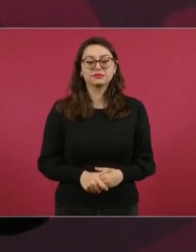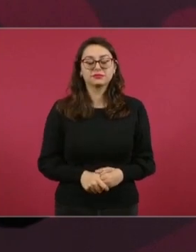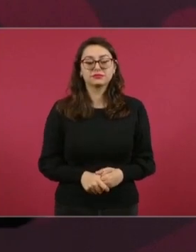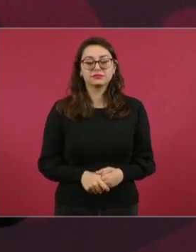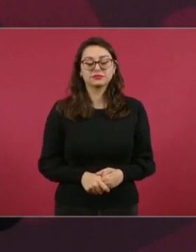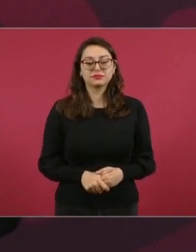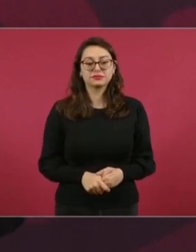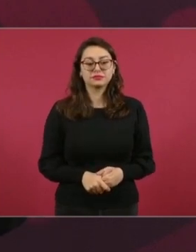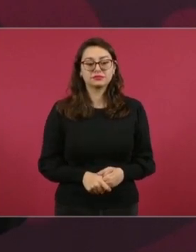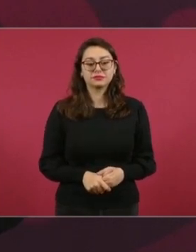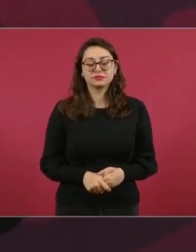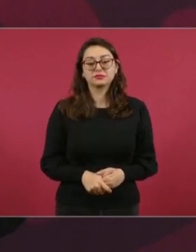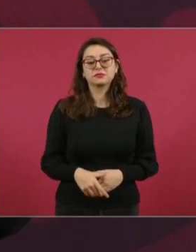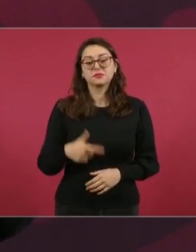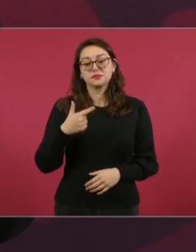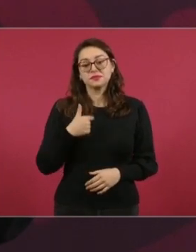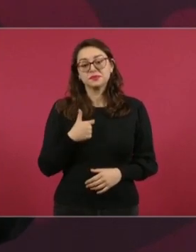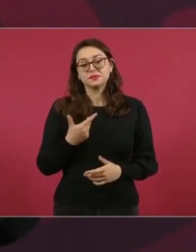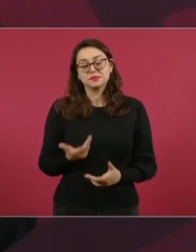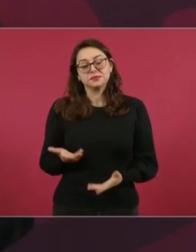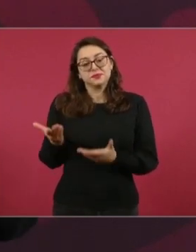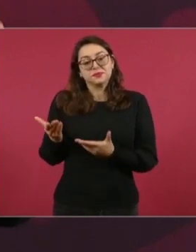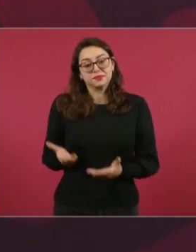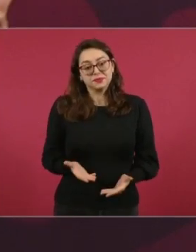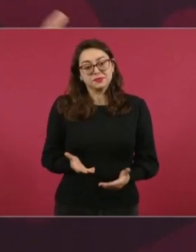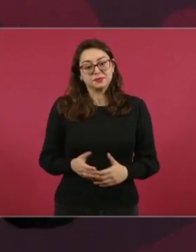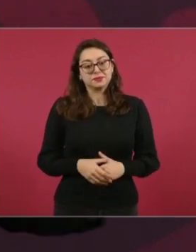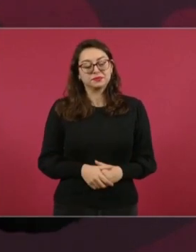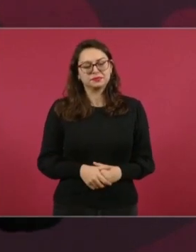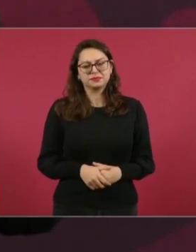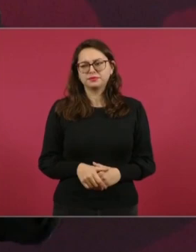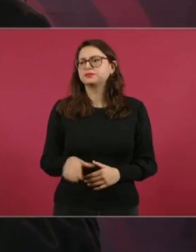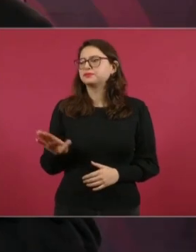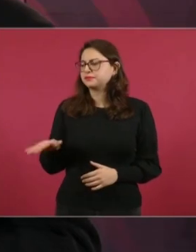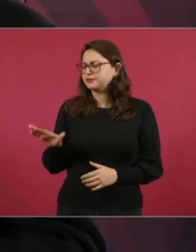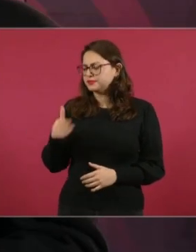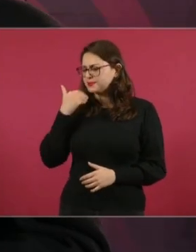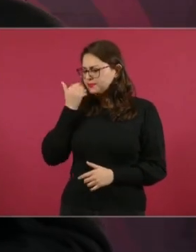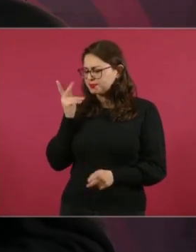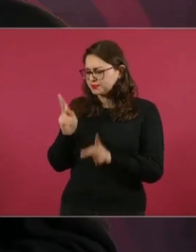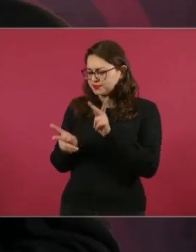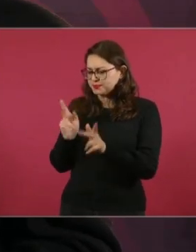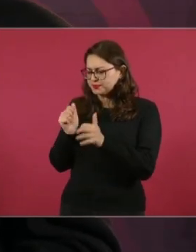Entonces, llego y oye, quería hablar contigo.